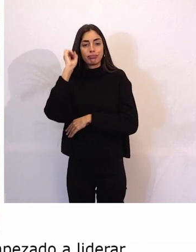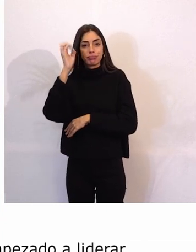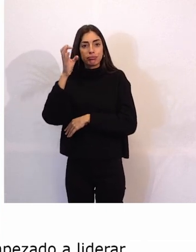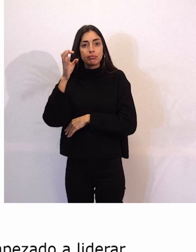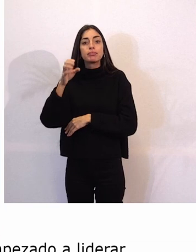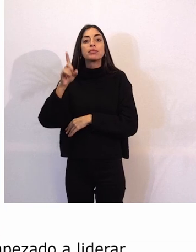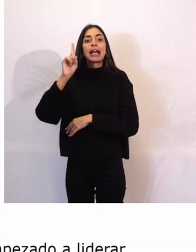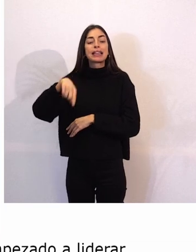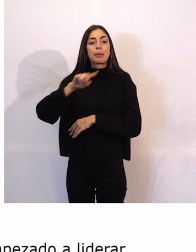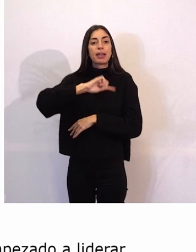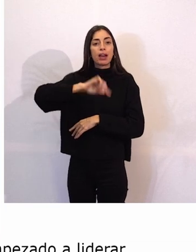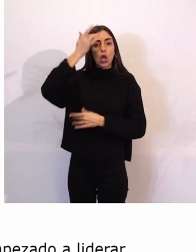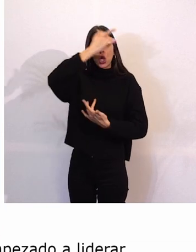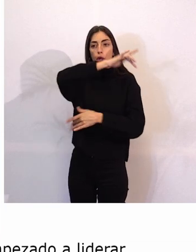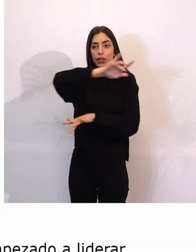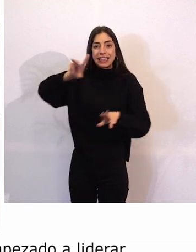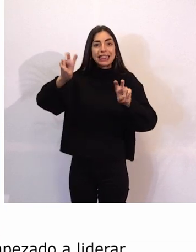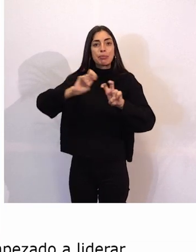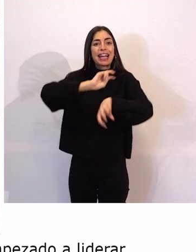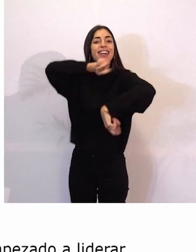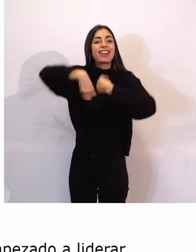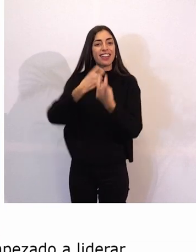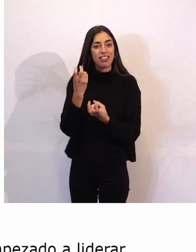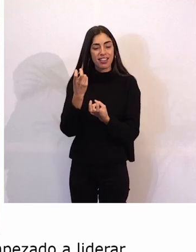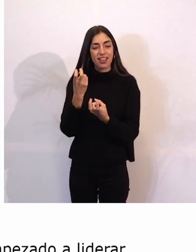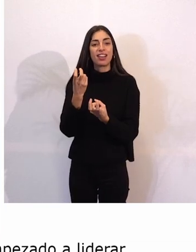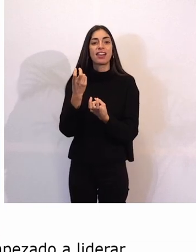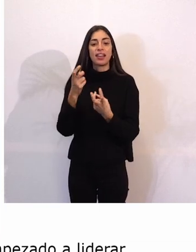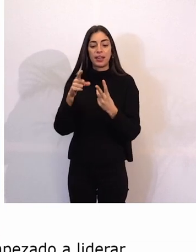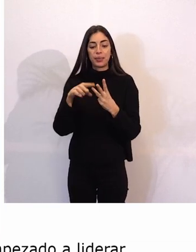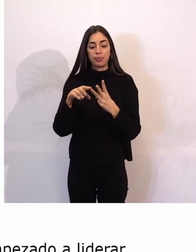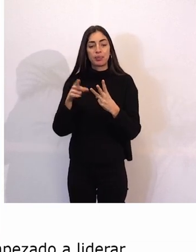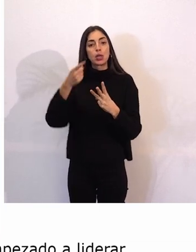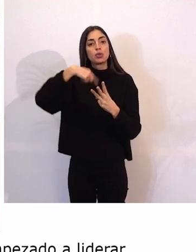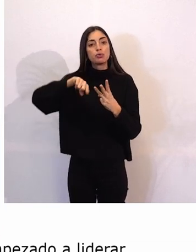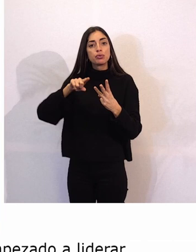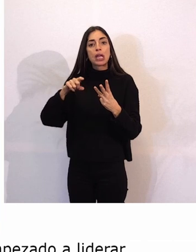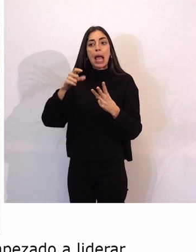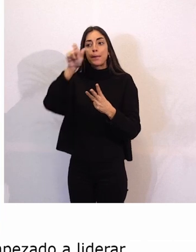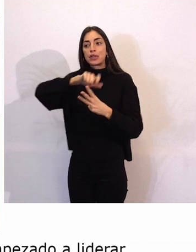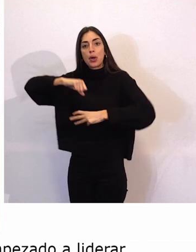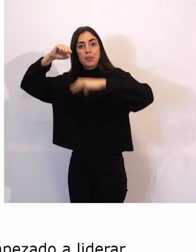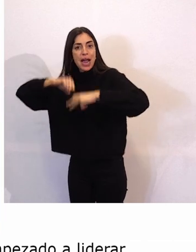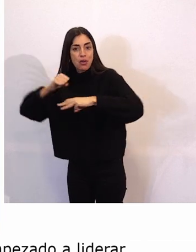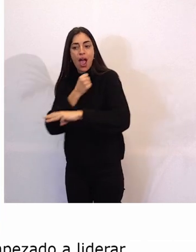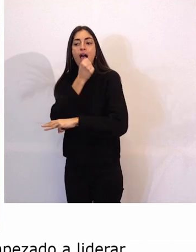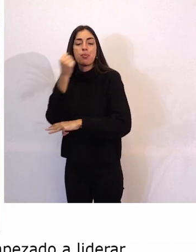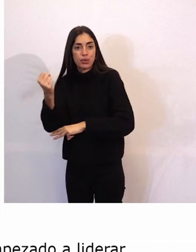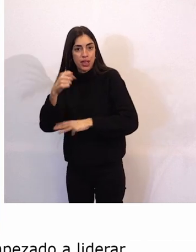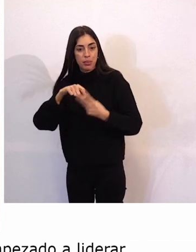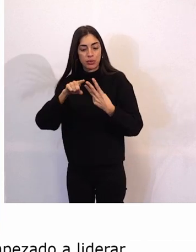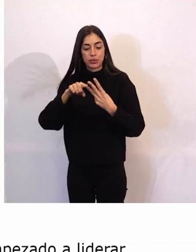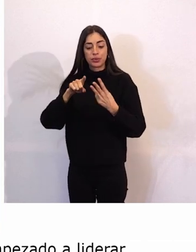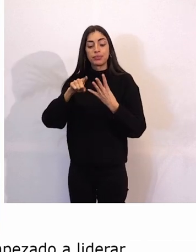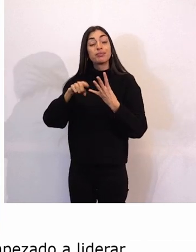Concienciamos sobre el reciclaje. Apoyamos a nuestros mayores. Y